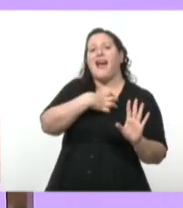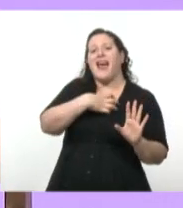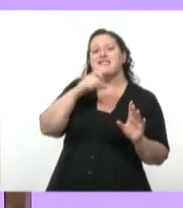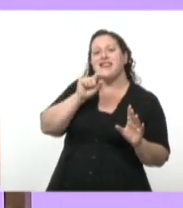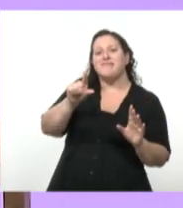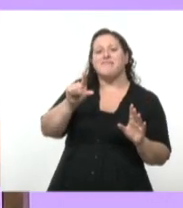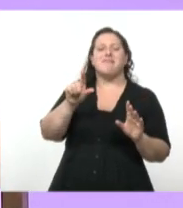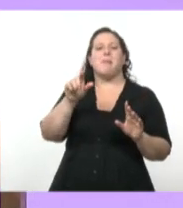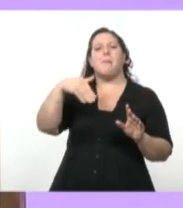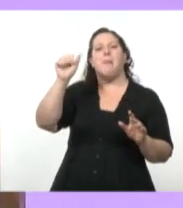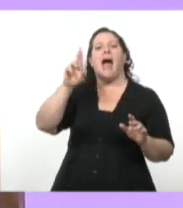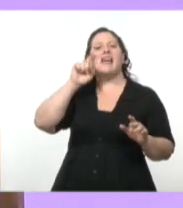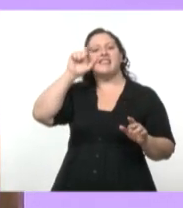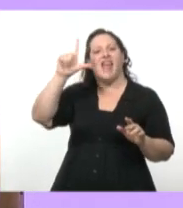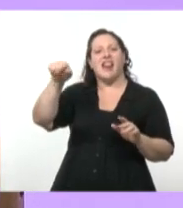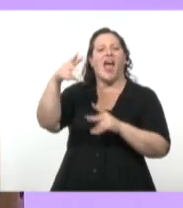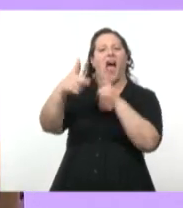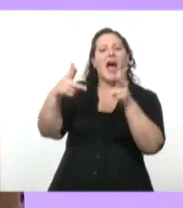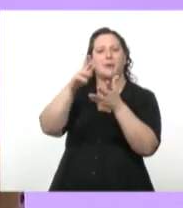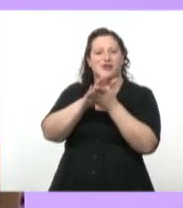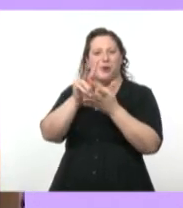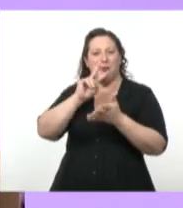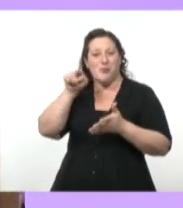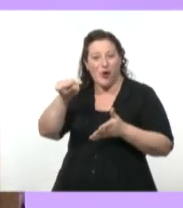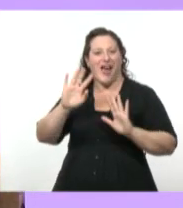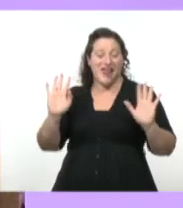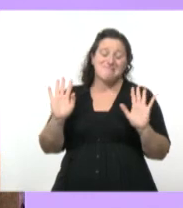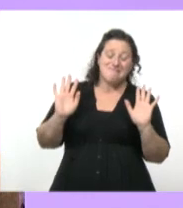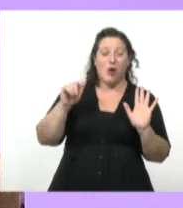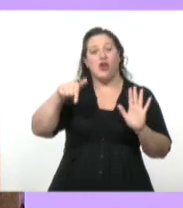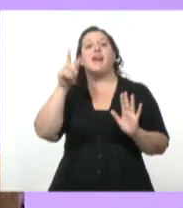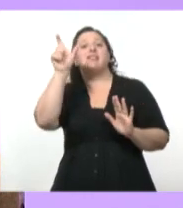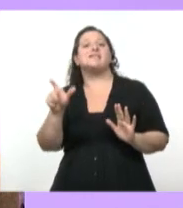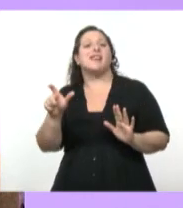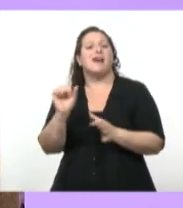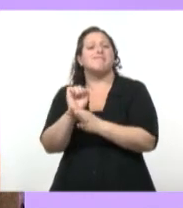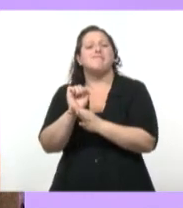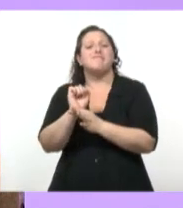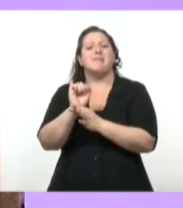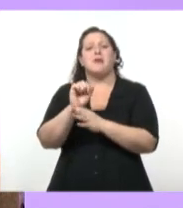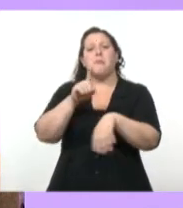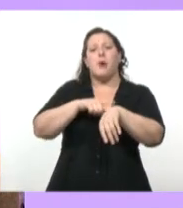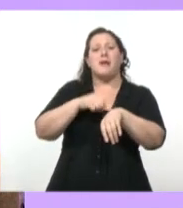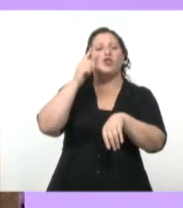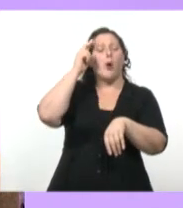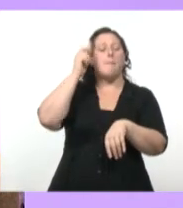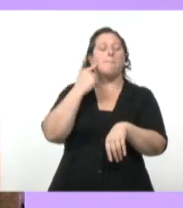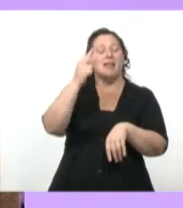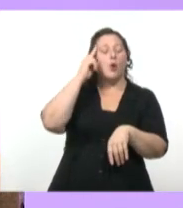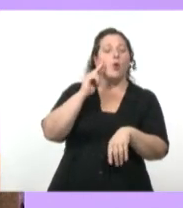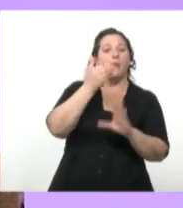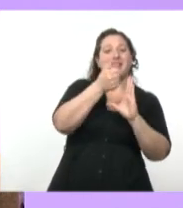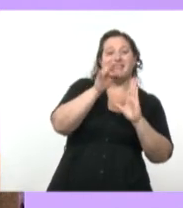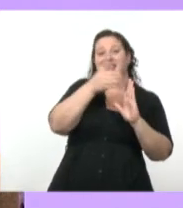Pizarnik. Pizarnik fue una de las voces más representativas de la generación del 60. Nació en Buenos Aires en 1936,